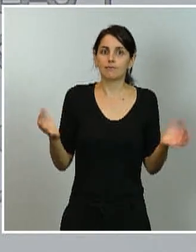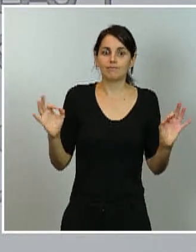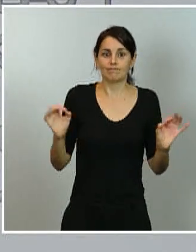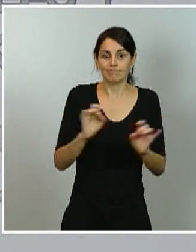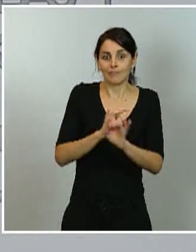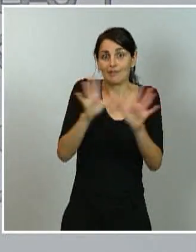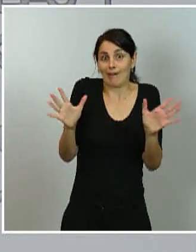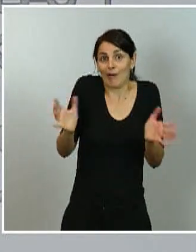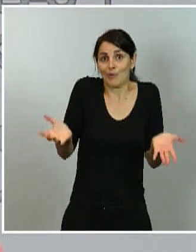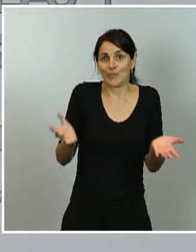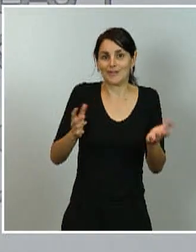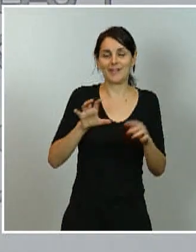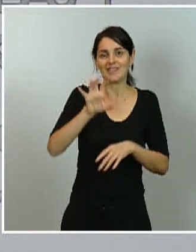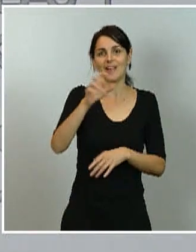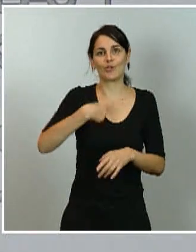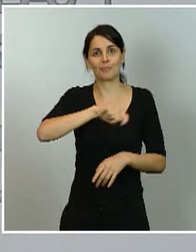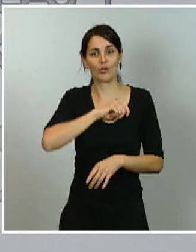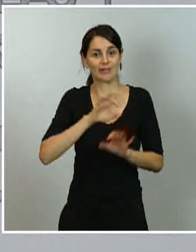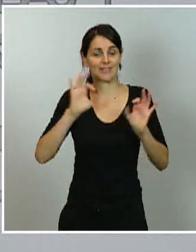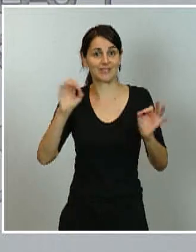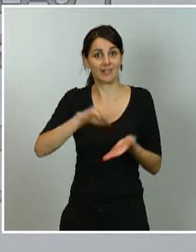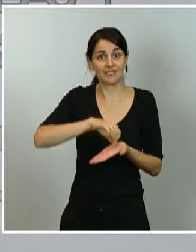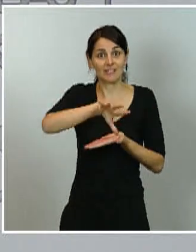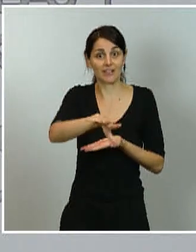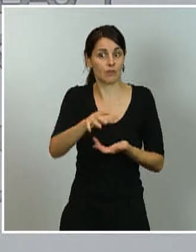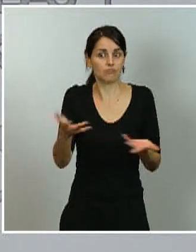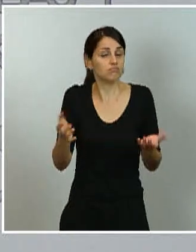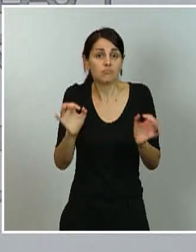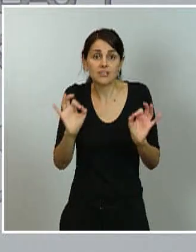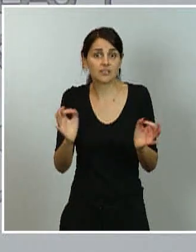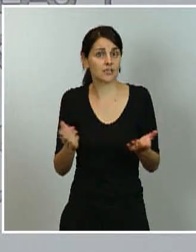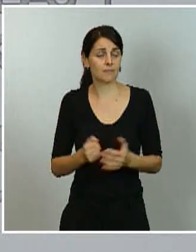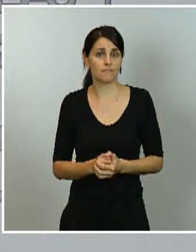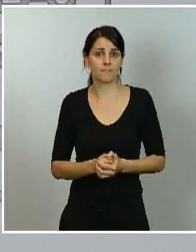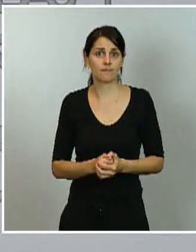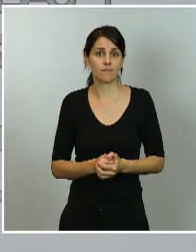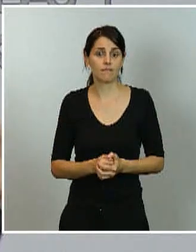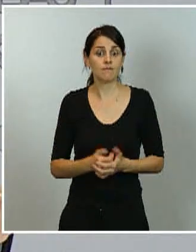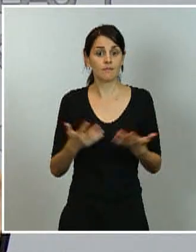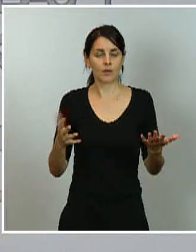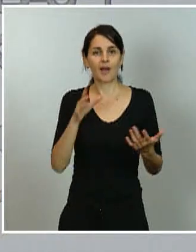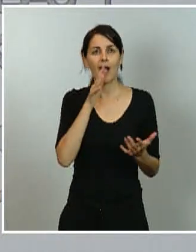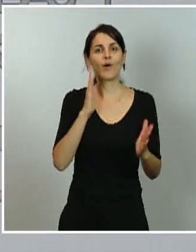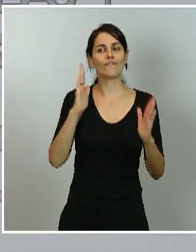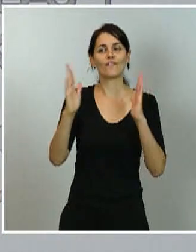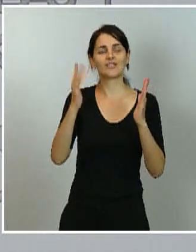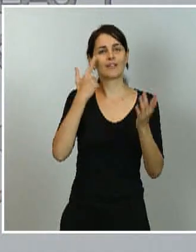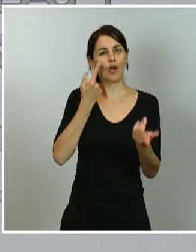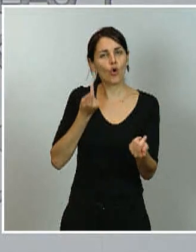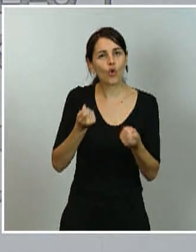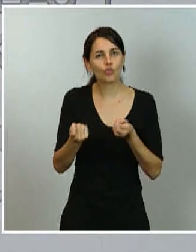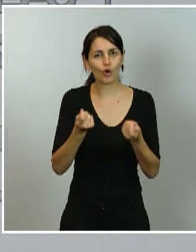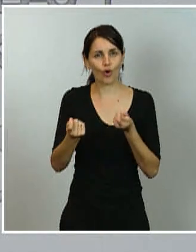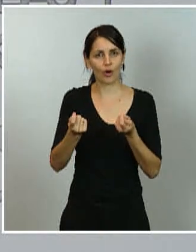español. En estos momentos, en esta fase, en este estadio de control en el que nos encontramos, donde lo importante es la detección precoz y